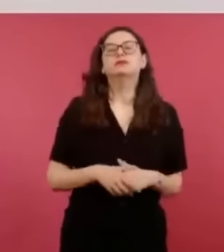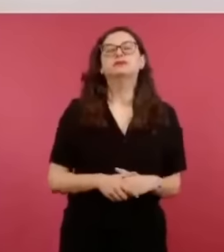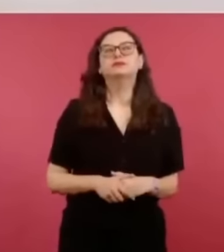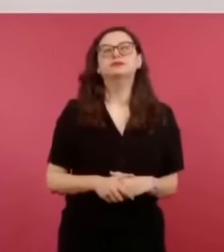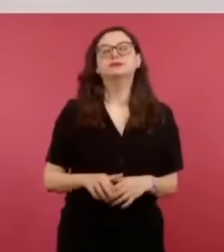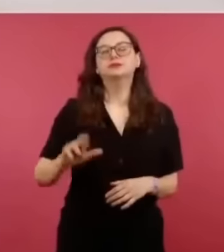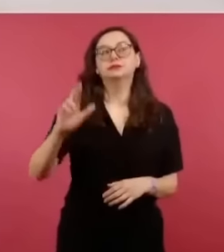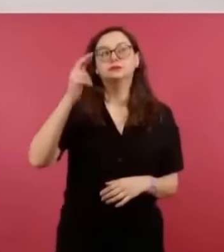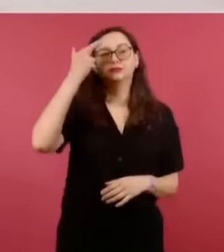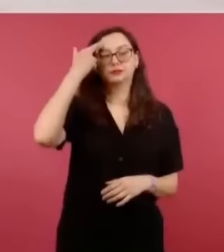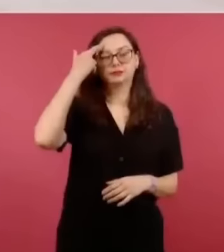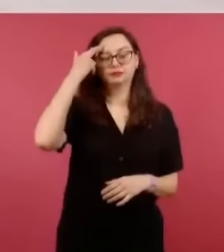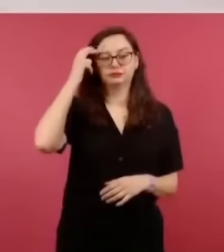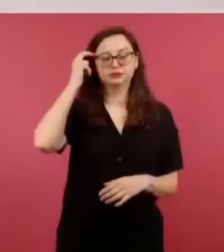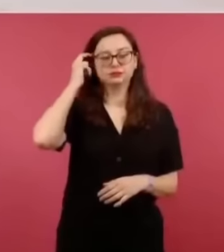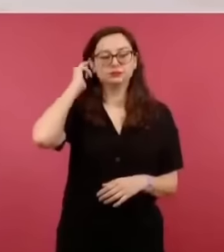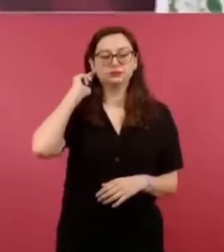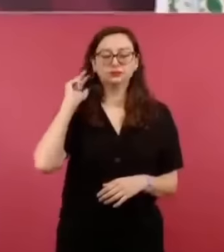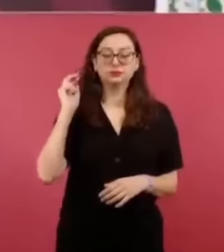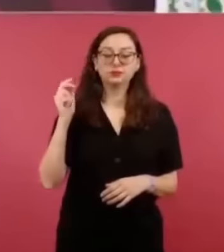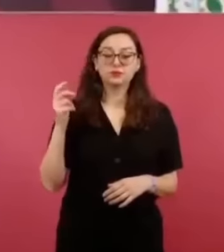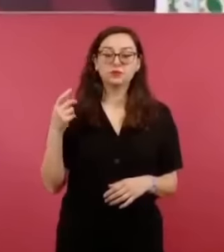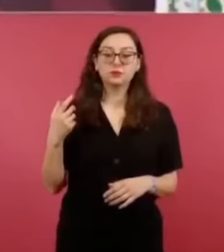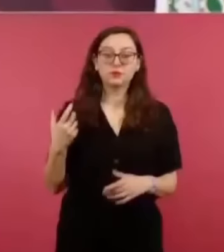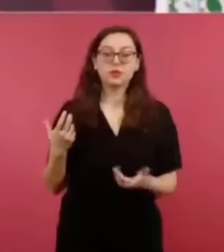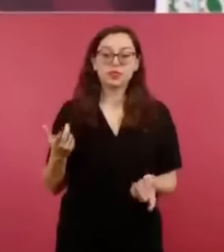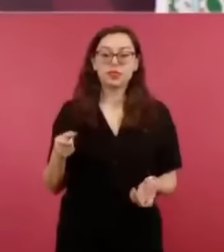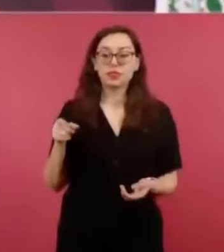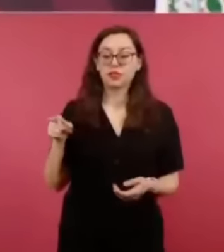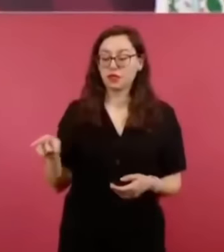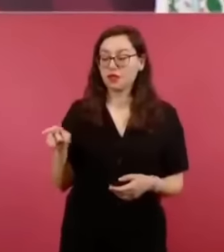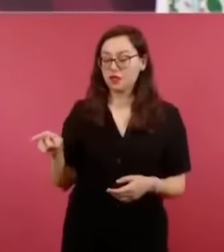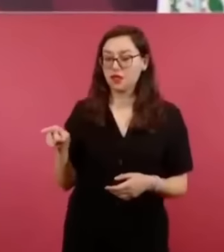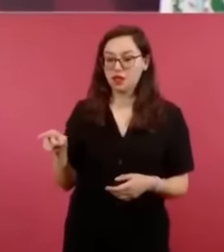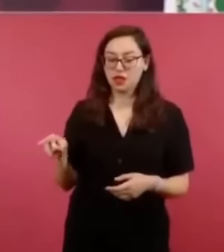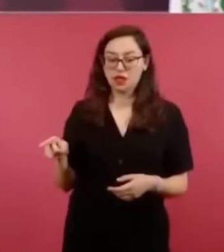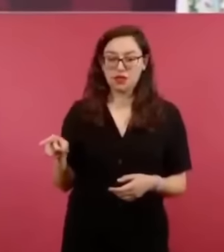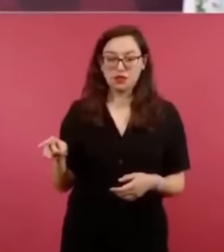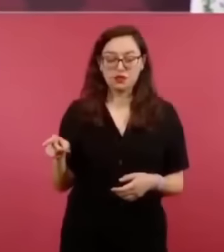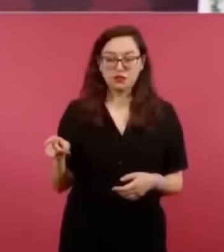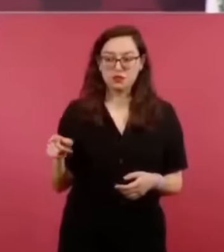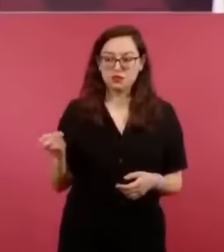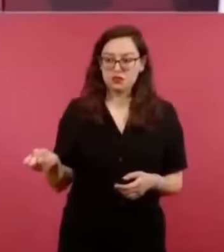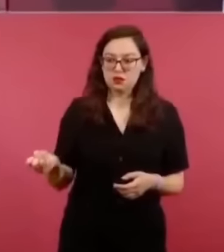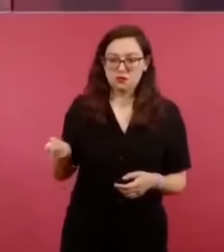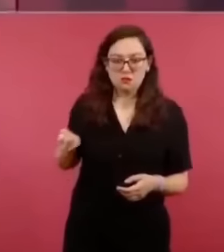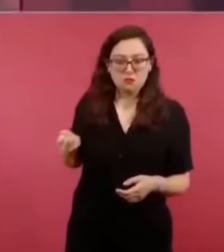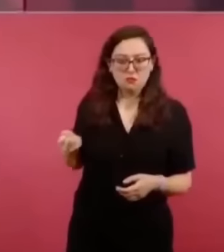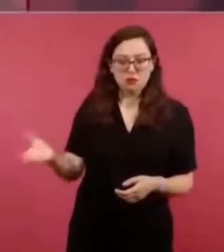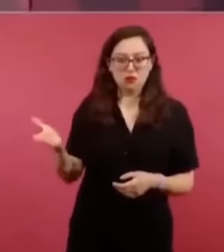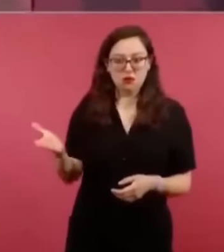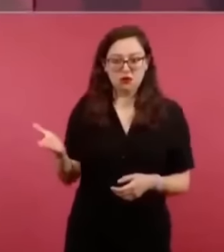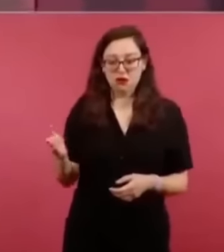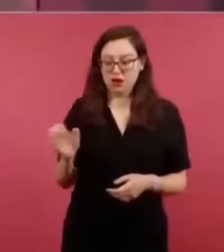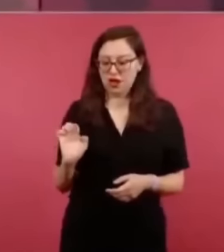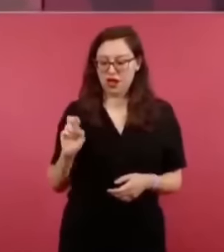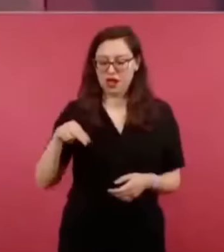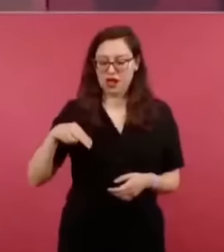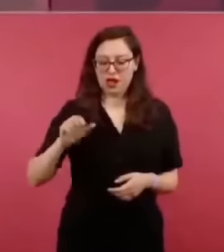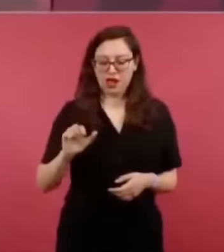Le llamaba energúmeno, pero hizo